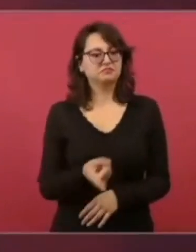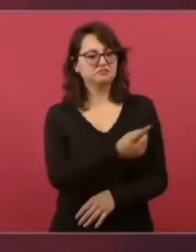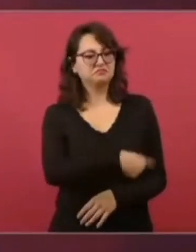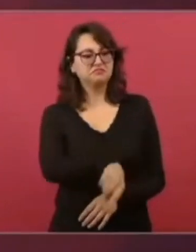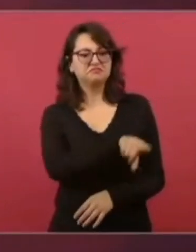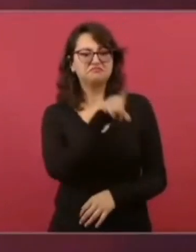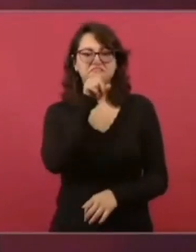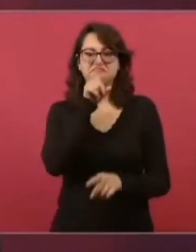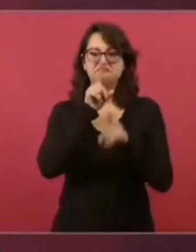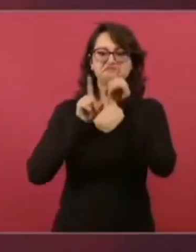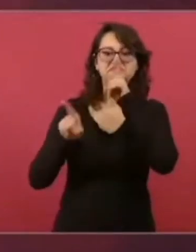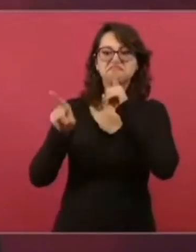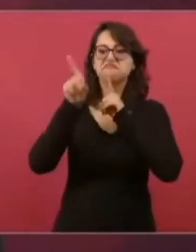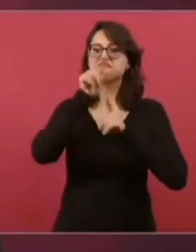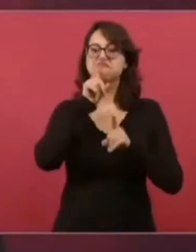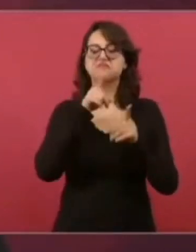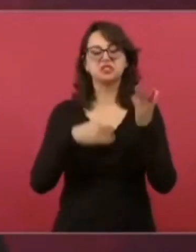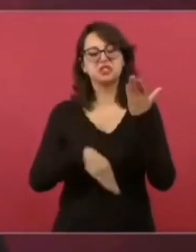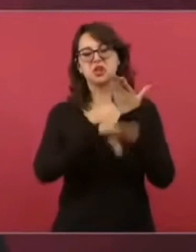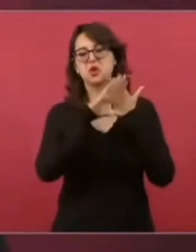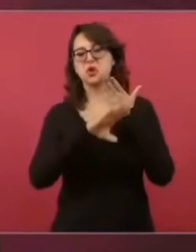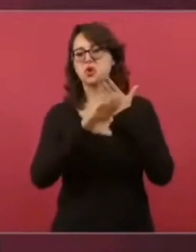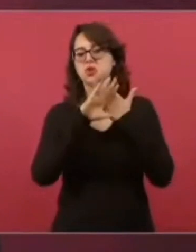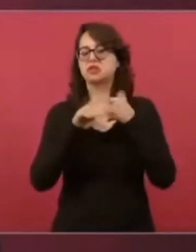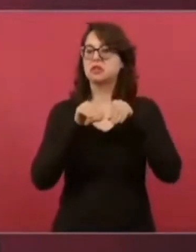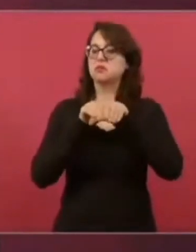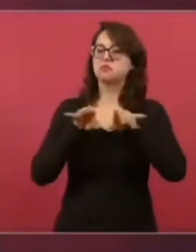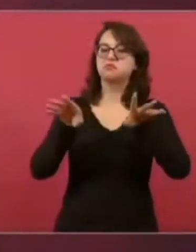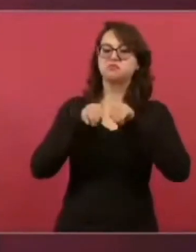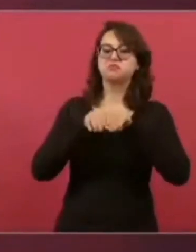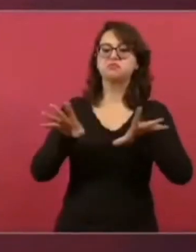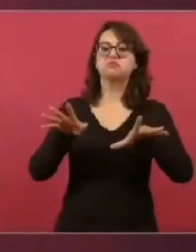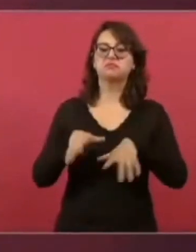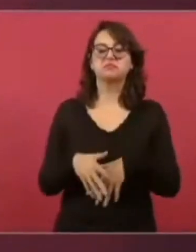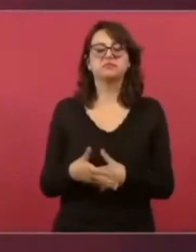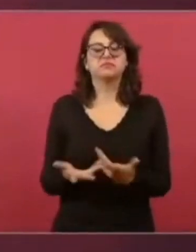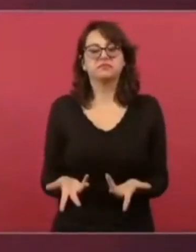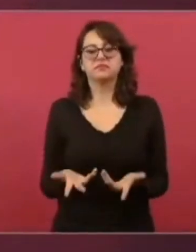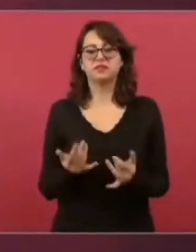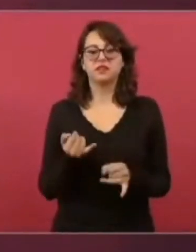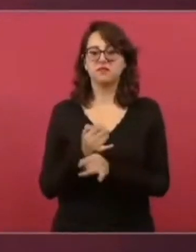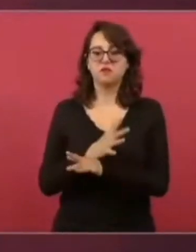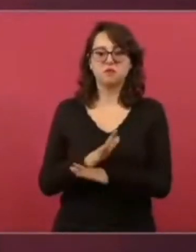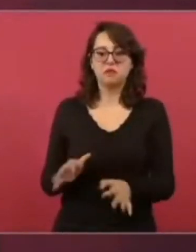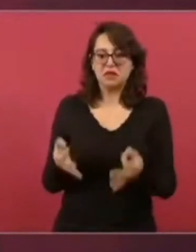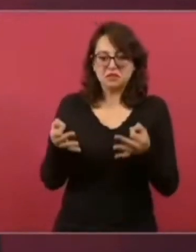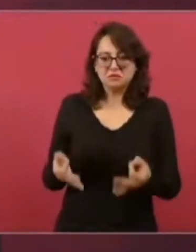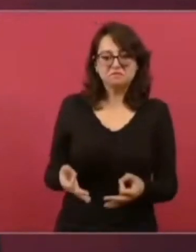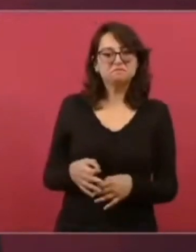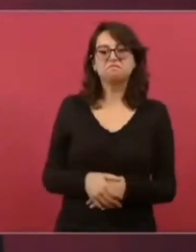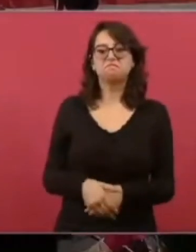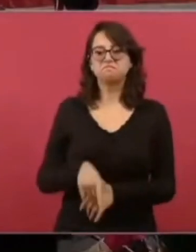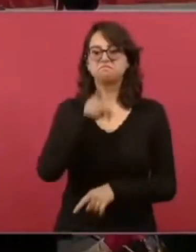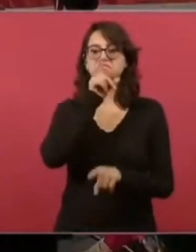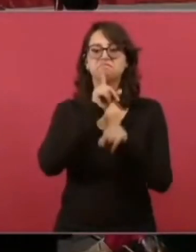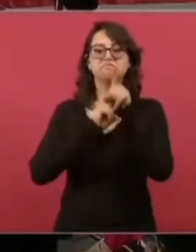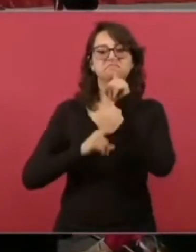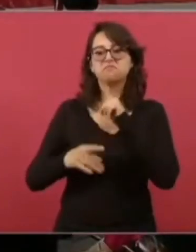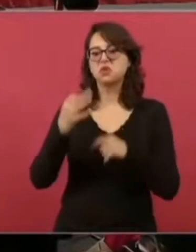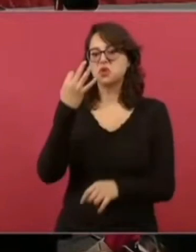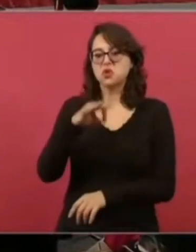y de algunos medios de comunicación que se dedican a desinformar, a mentir y a ofender.